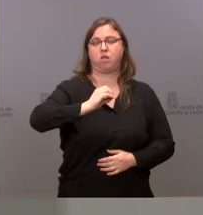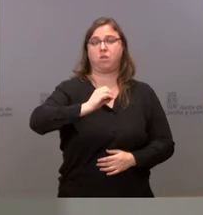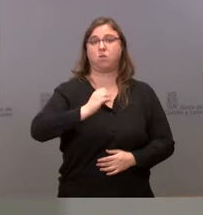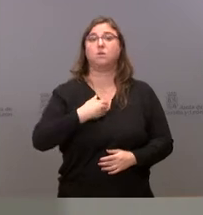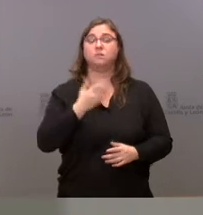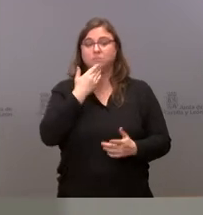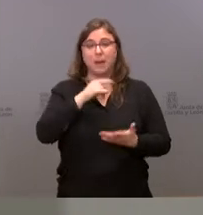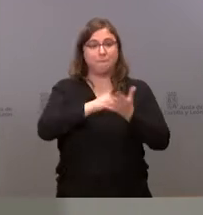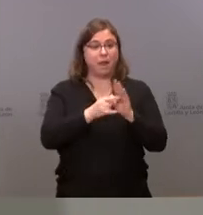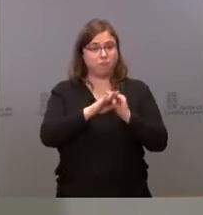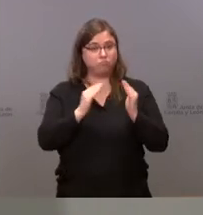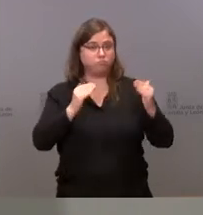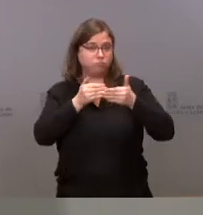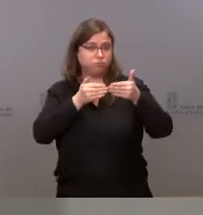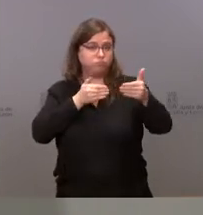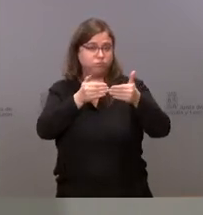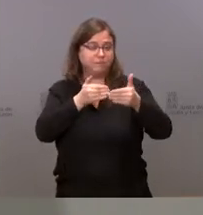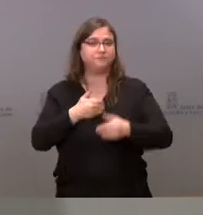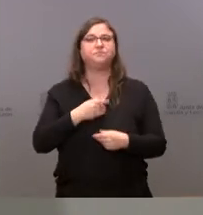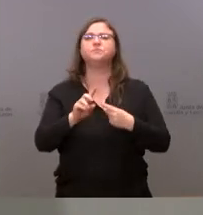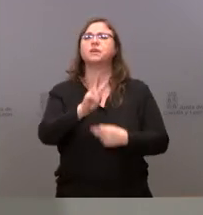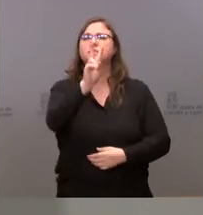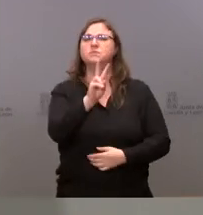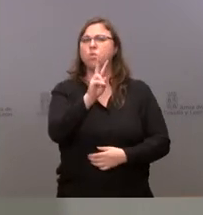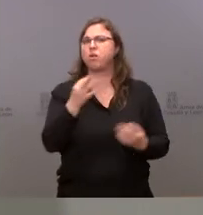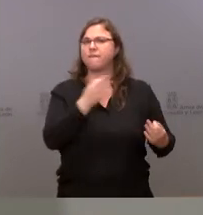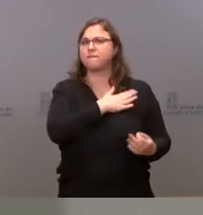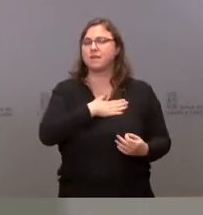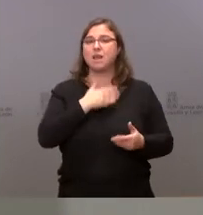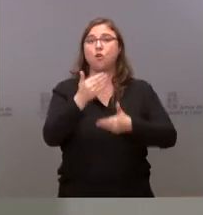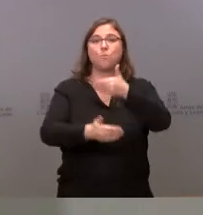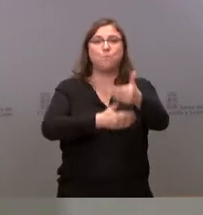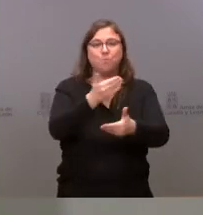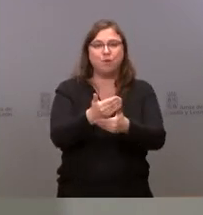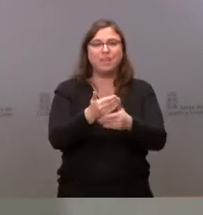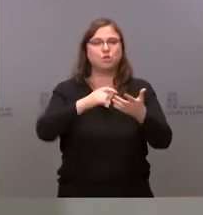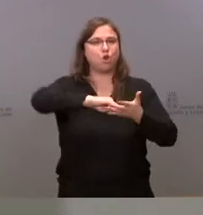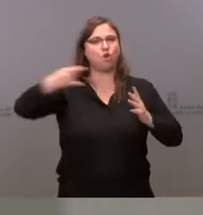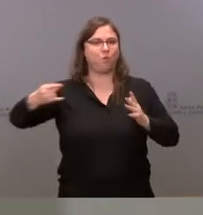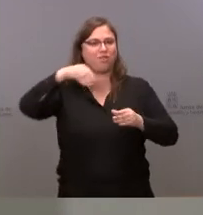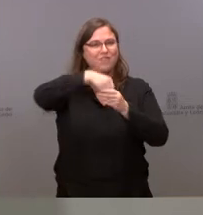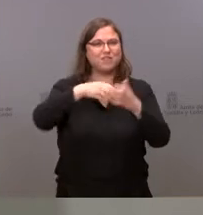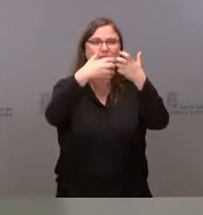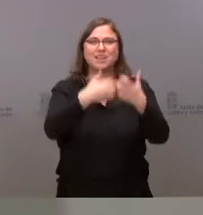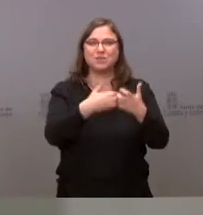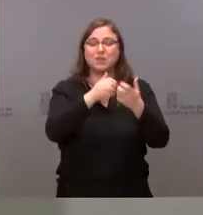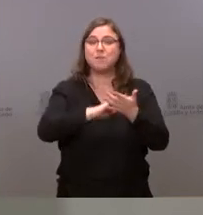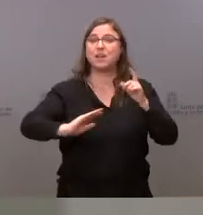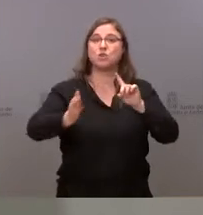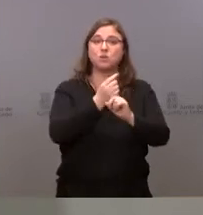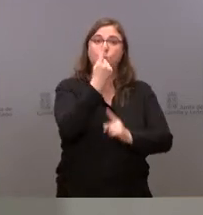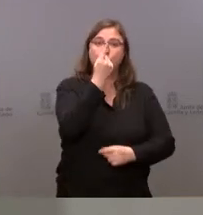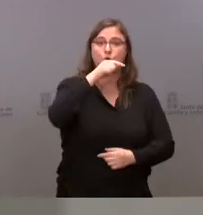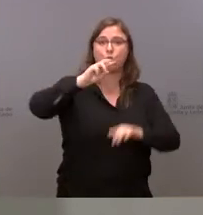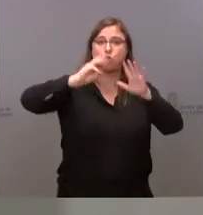periodo de vigencia del plan. Queremos, en segundo lugar, generar proceso de innovación en la industria, consiguiendo que el 1,8%